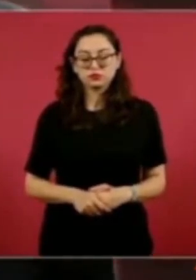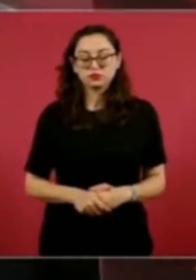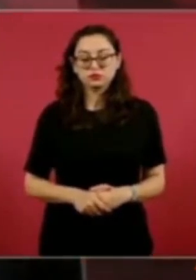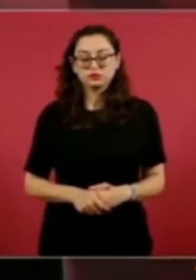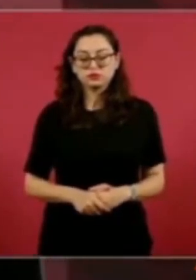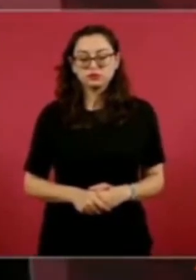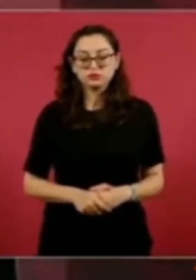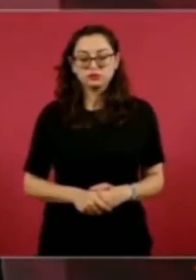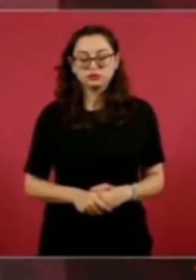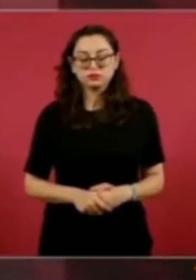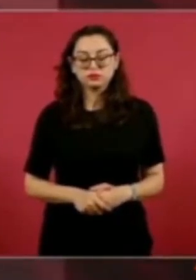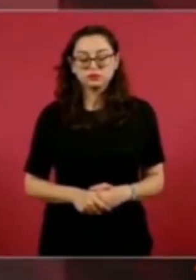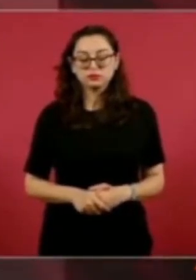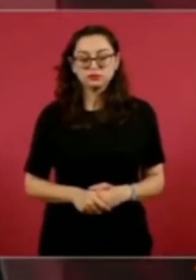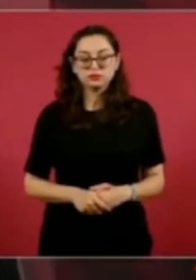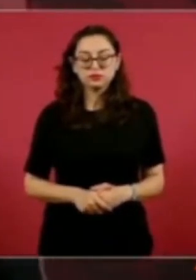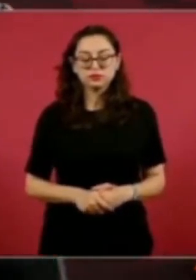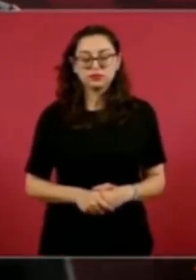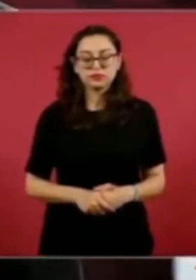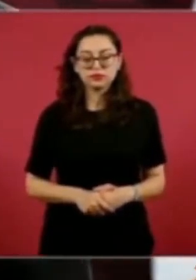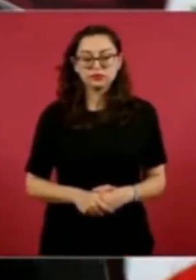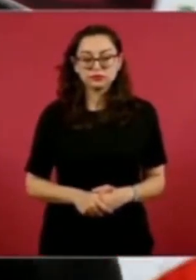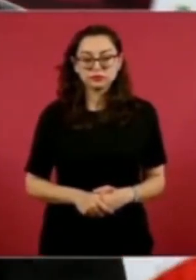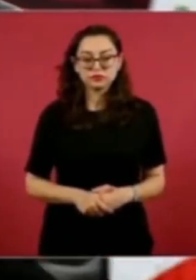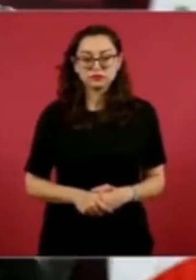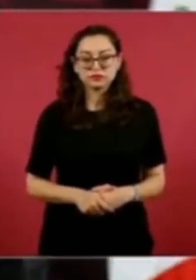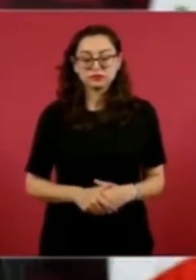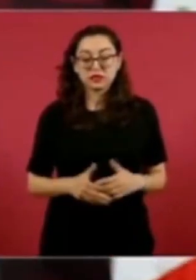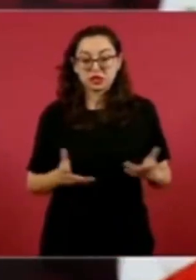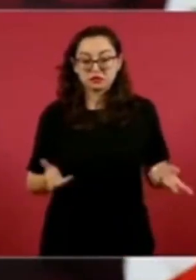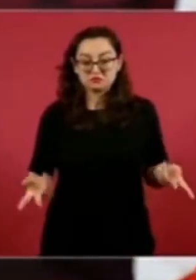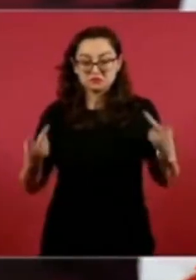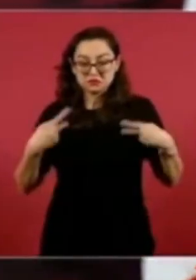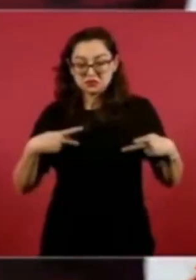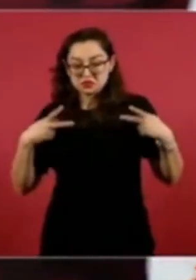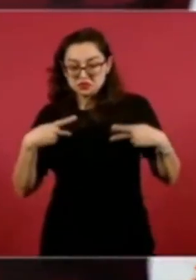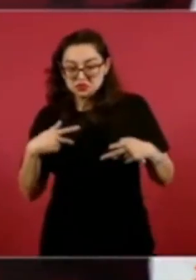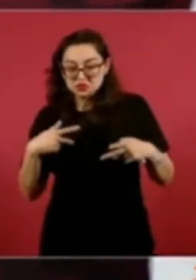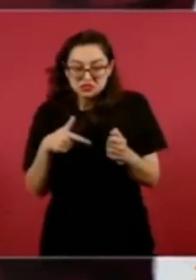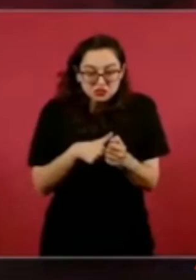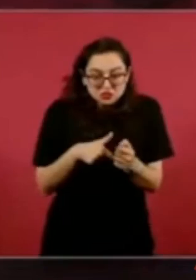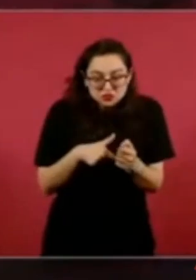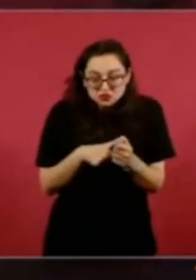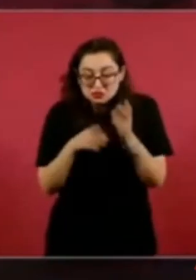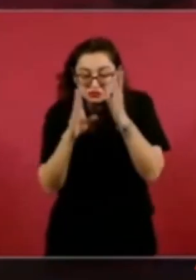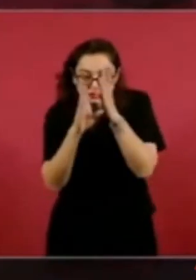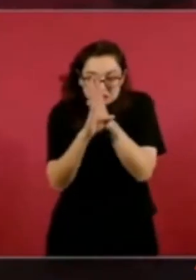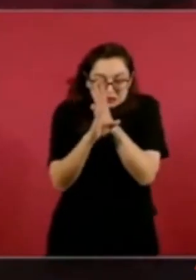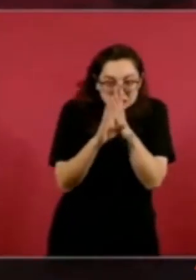quienes se esconden, en las redes sociales,